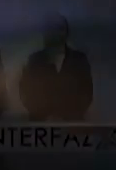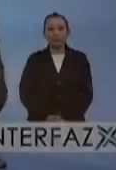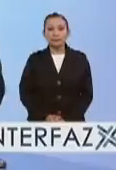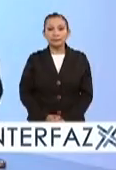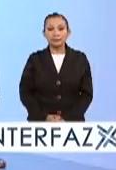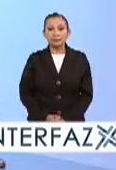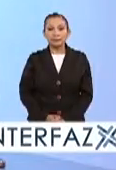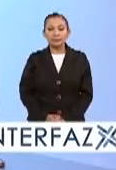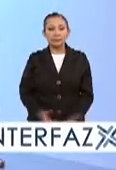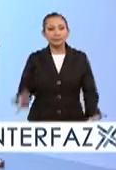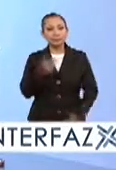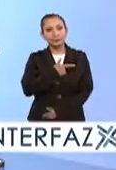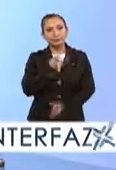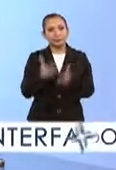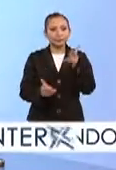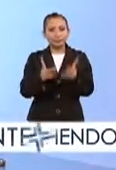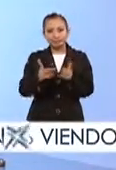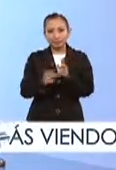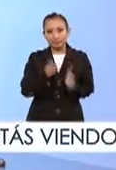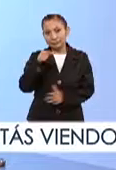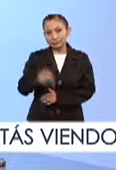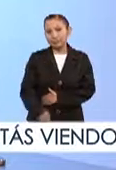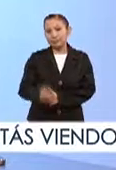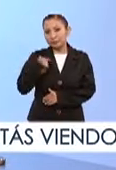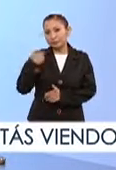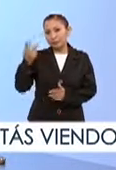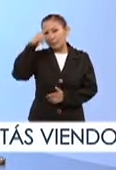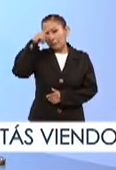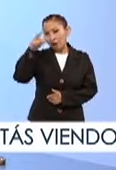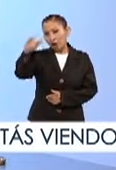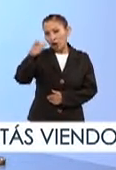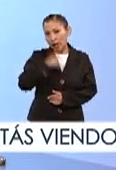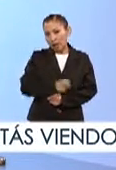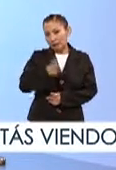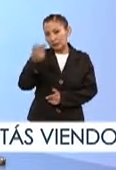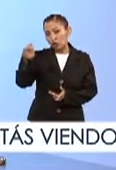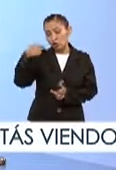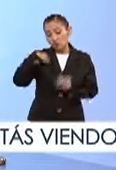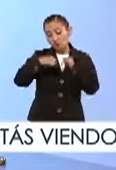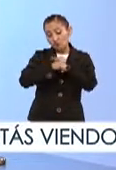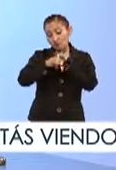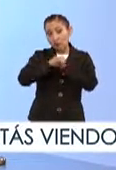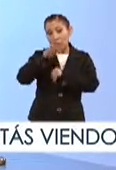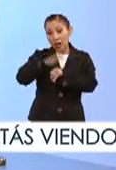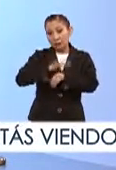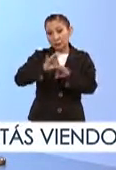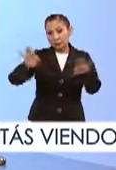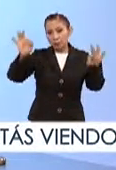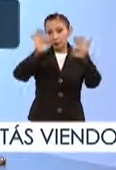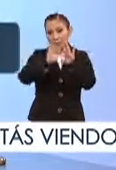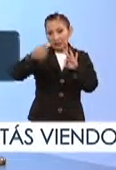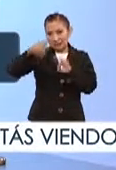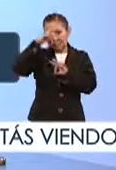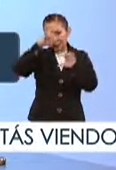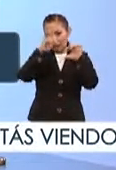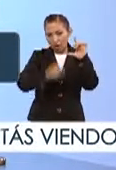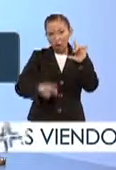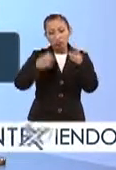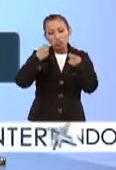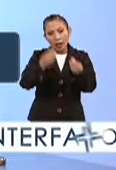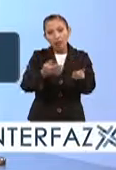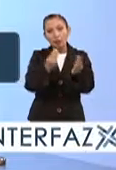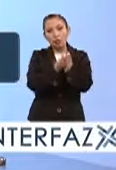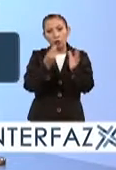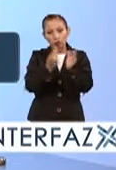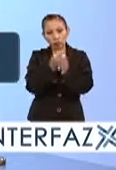y es un gusto platicar nuevamente de esta plataforma México X, una de las plataformas más importantes en nuestro país que ofrece